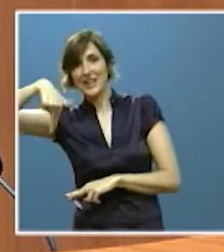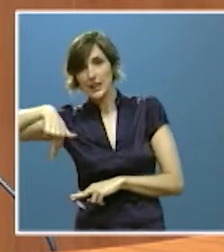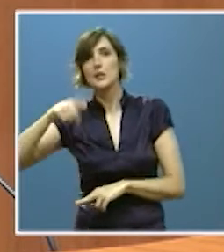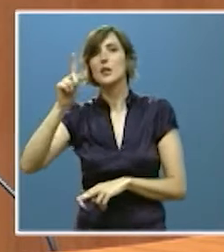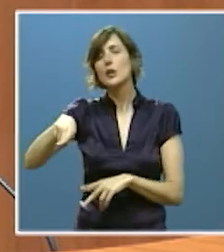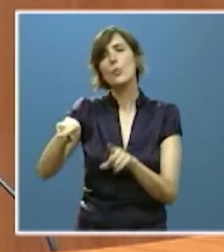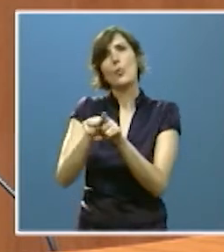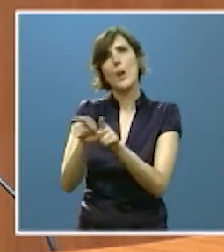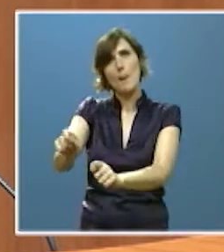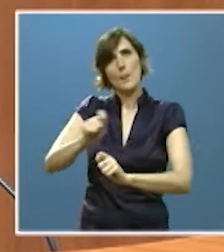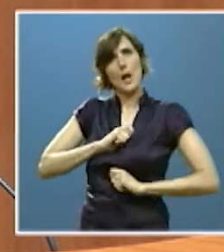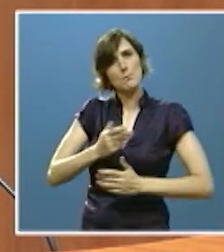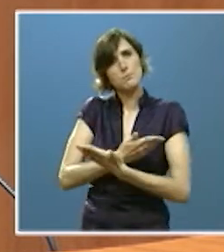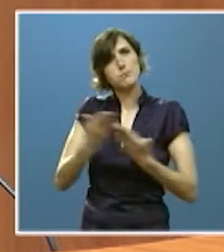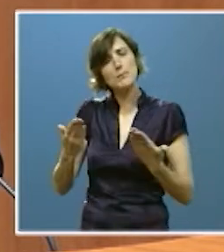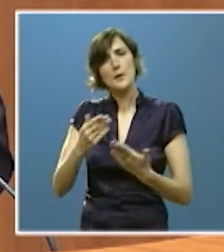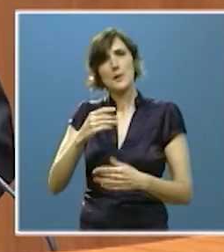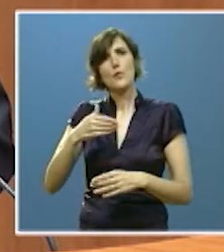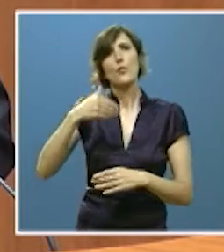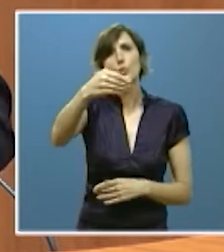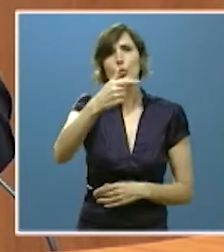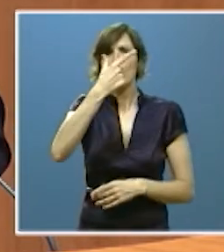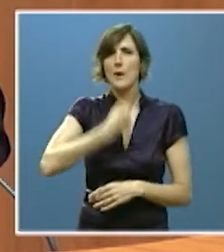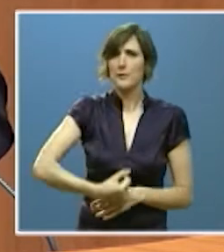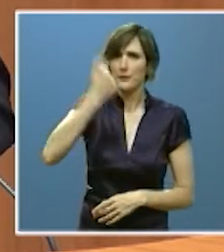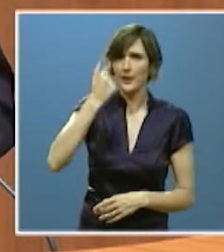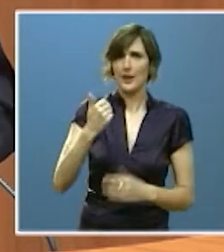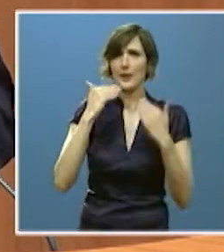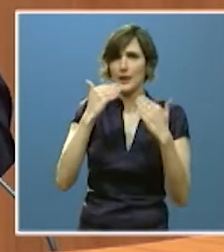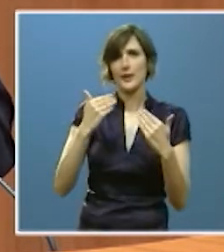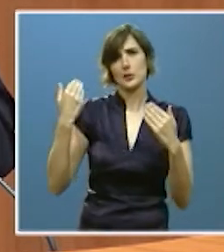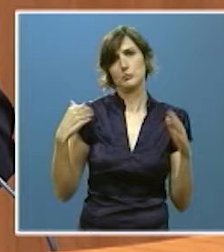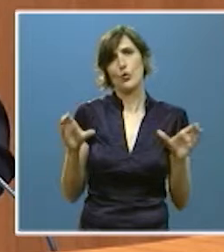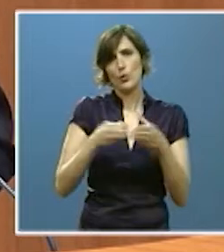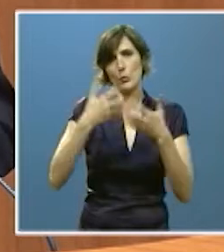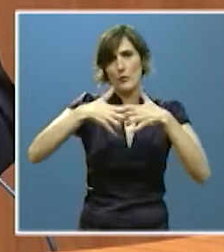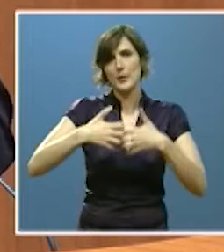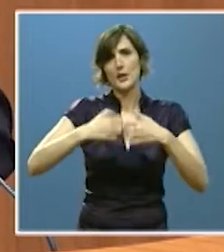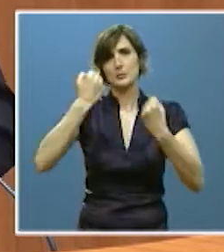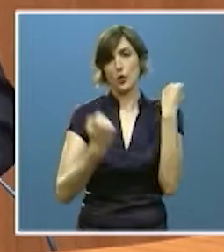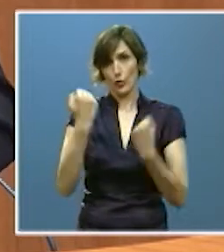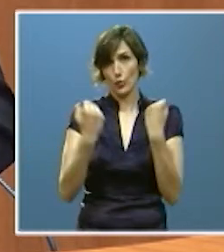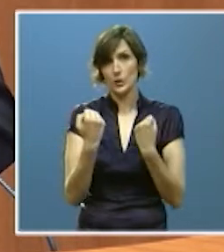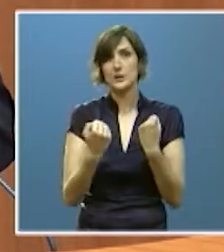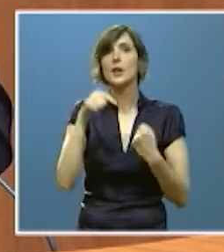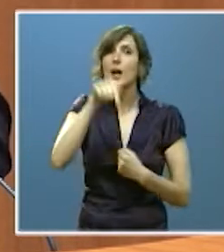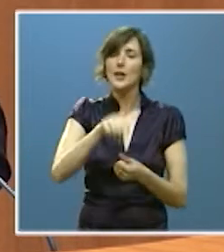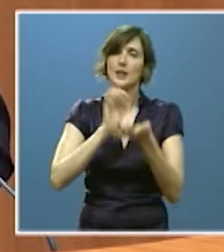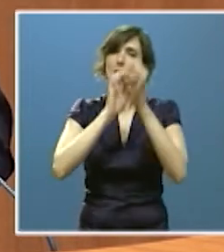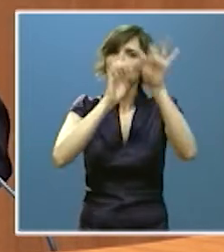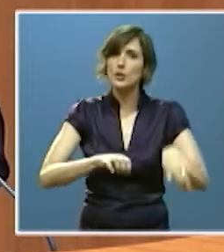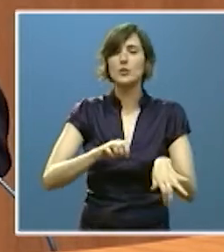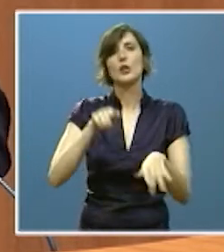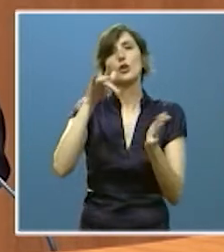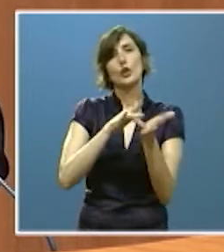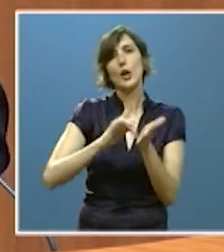cierto a todo nuestro sector automovilístico y han logrado que en 2017 Castilla y León fuera la primera